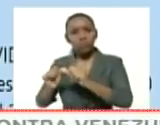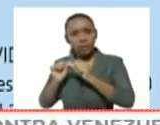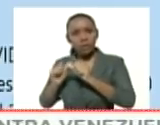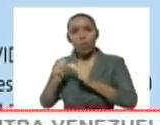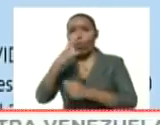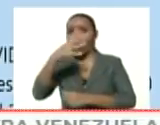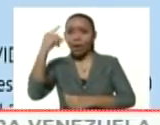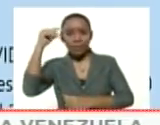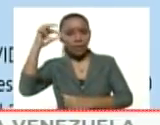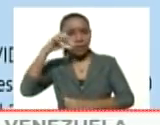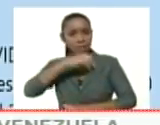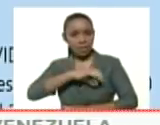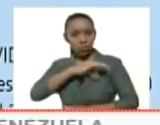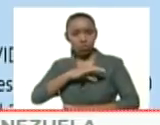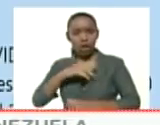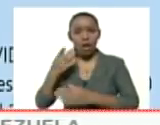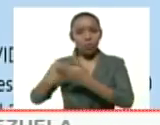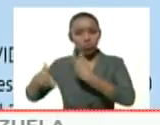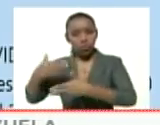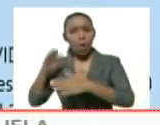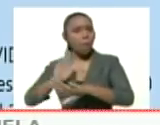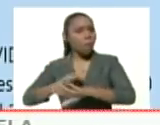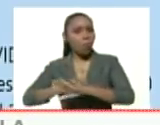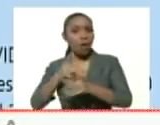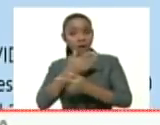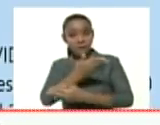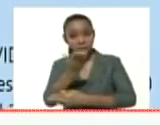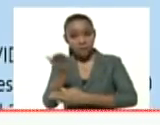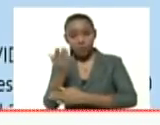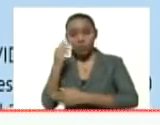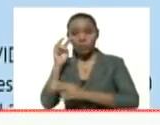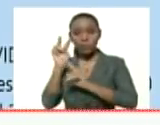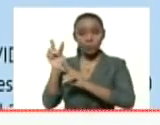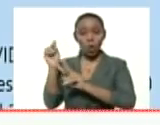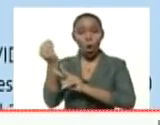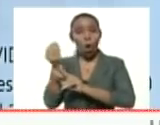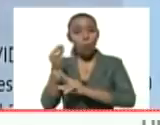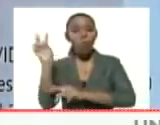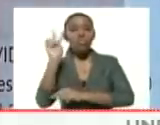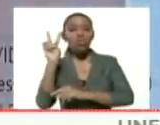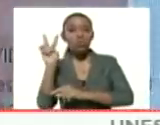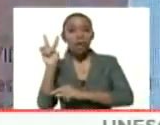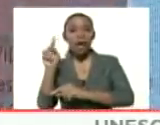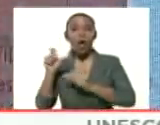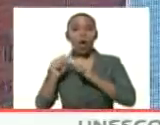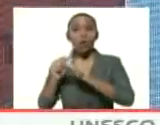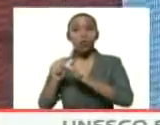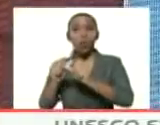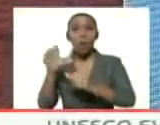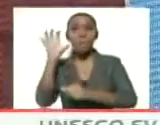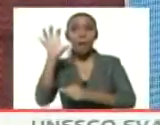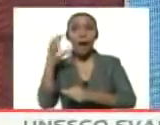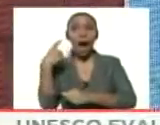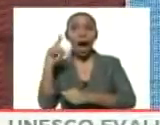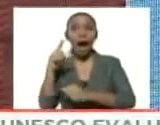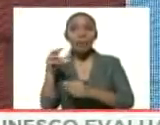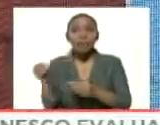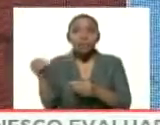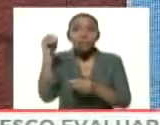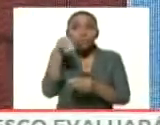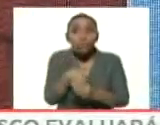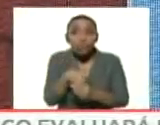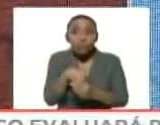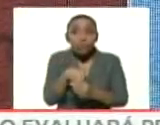cuarentena social y colectiva? Porque fíjense cómo Venezuela sigue siendo un país que está aislado